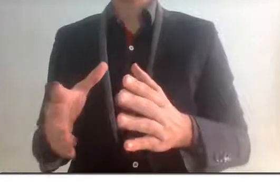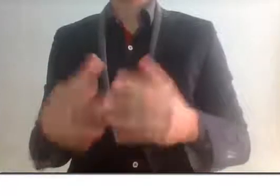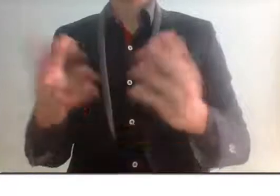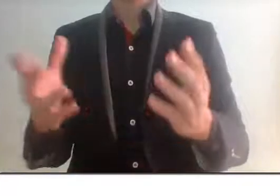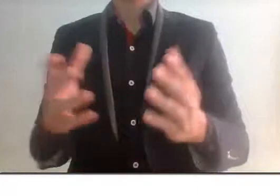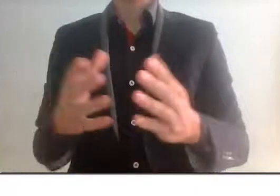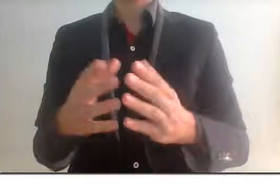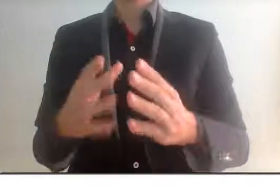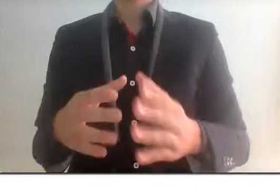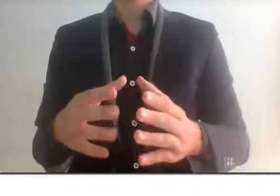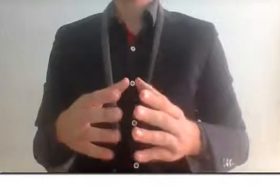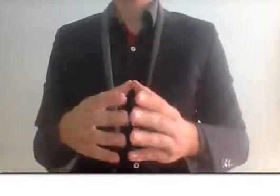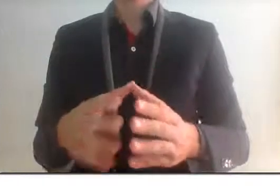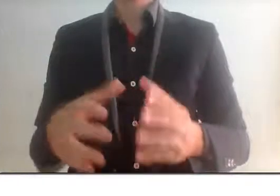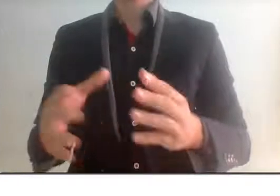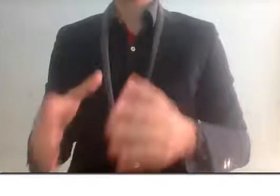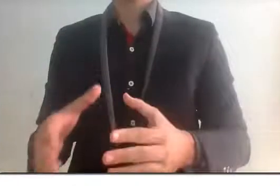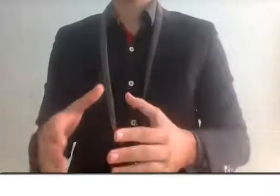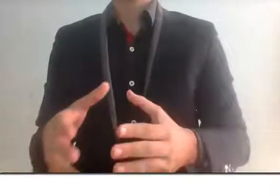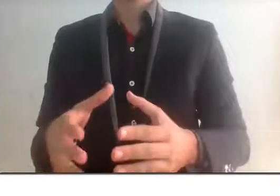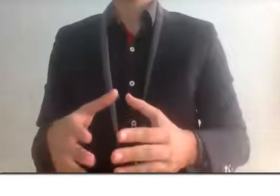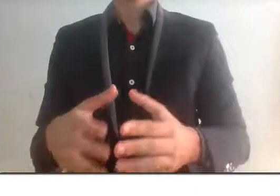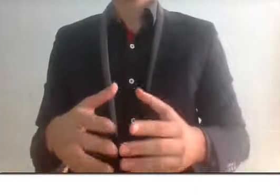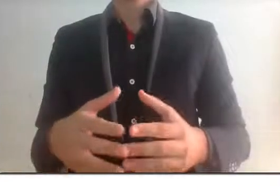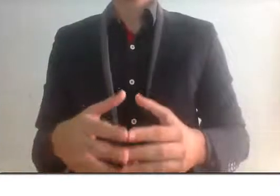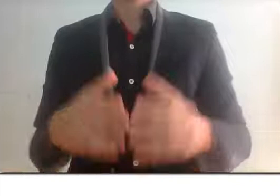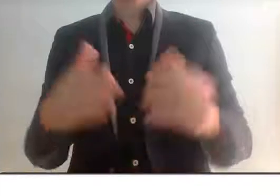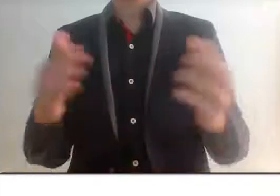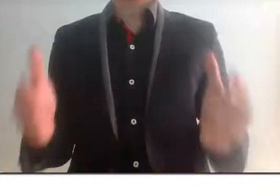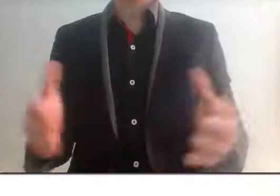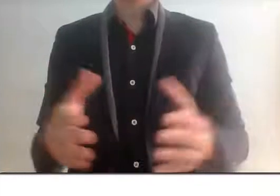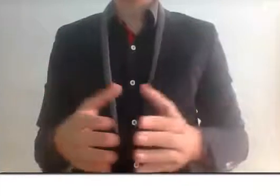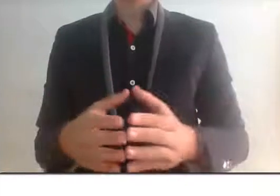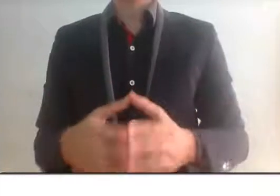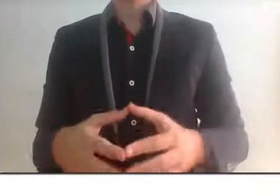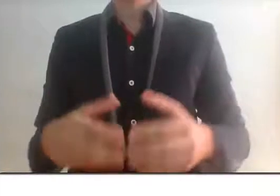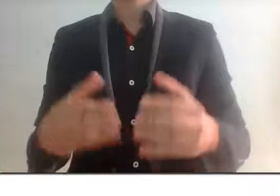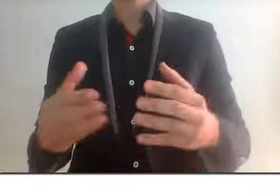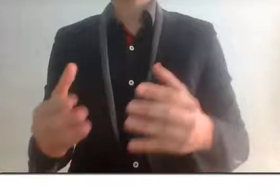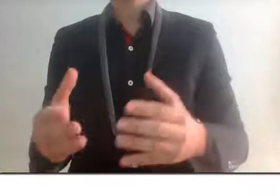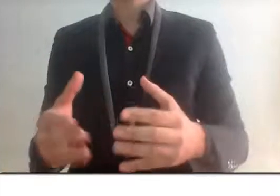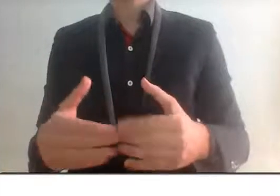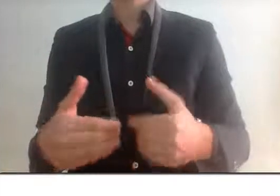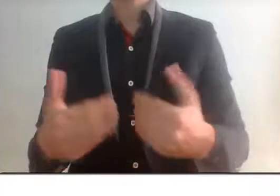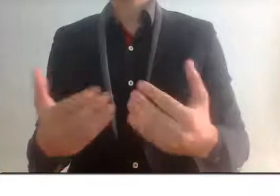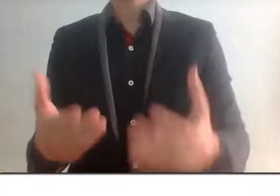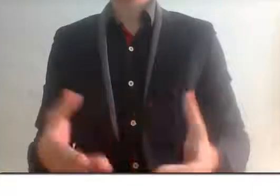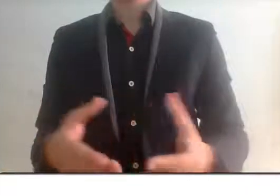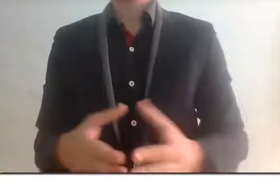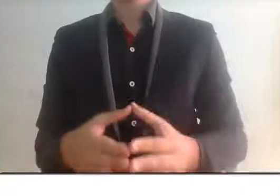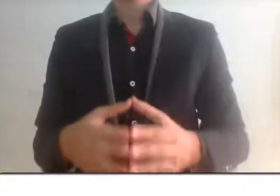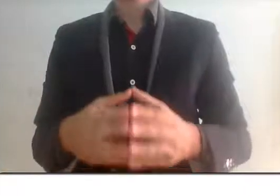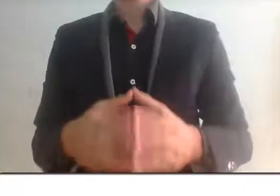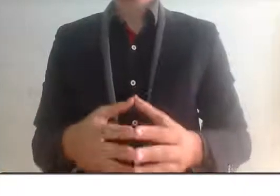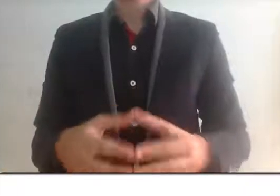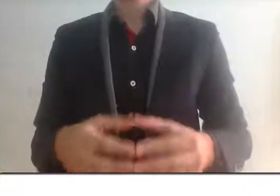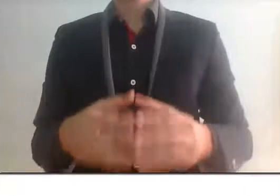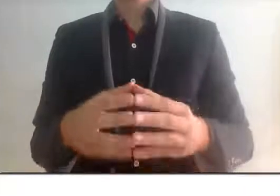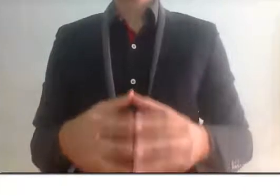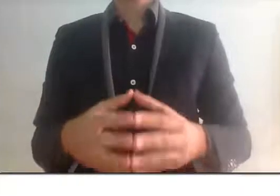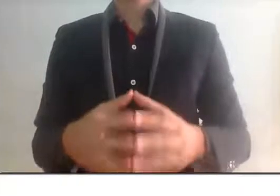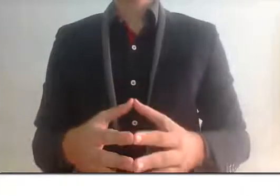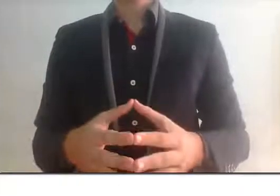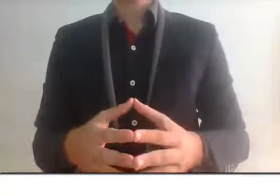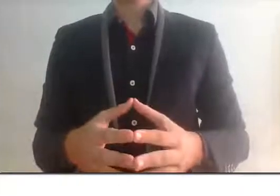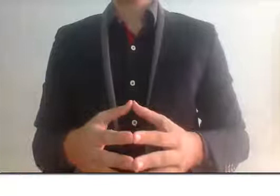pues alta, sino que eran aquellas personas de clase baja que les recortaban apoyo, les recortaban pues ciertos ingresos. Entonces